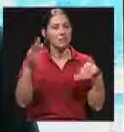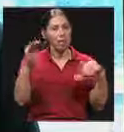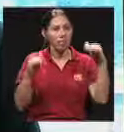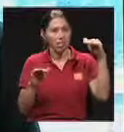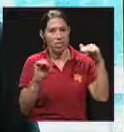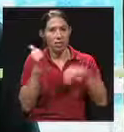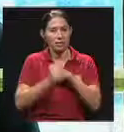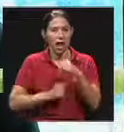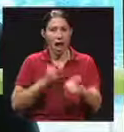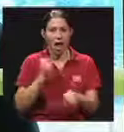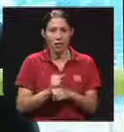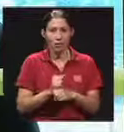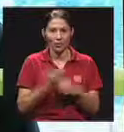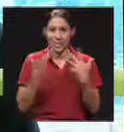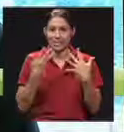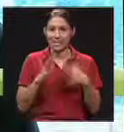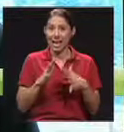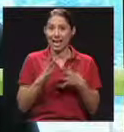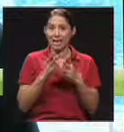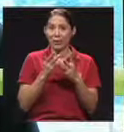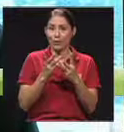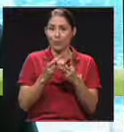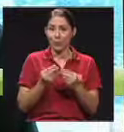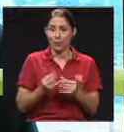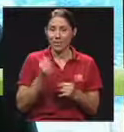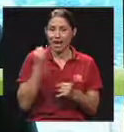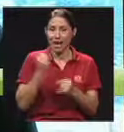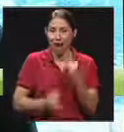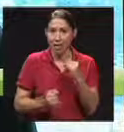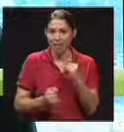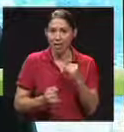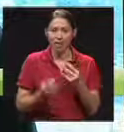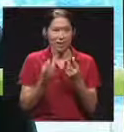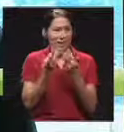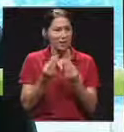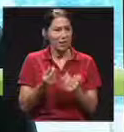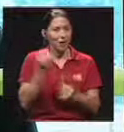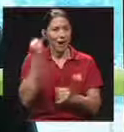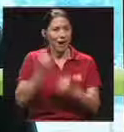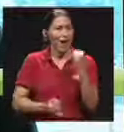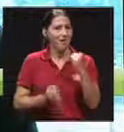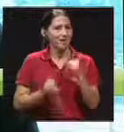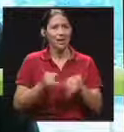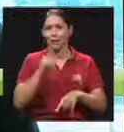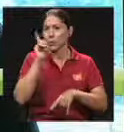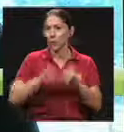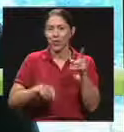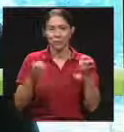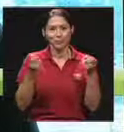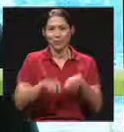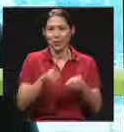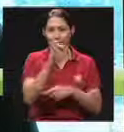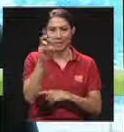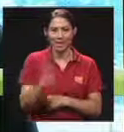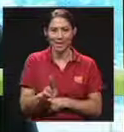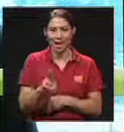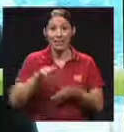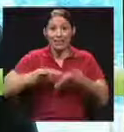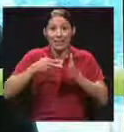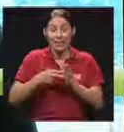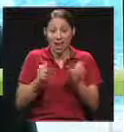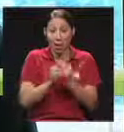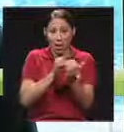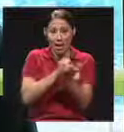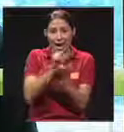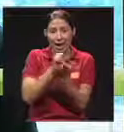años. Que el dinero se acabe es un lujo que Costa Rica no puede darse, eso quiere decir que a partir